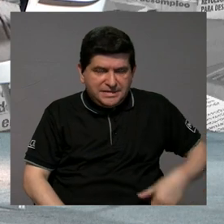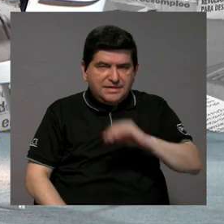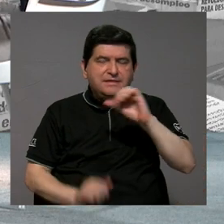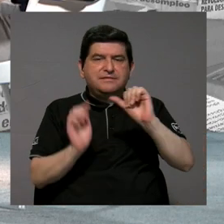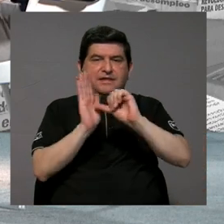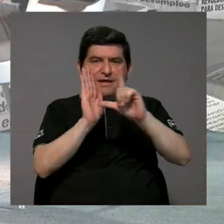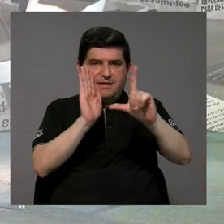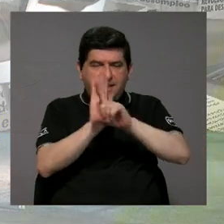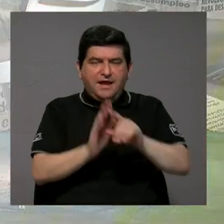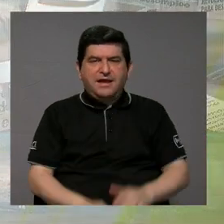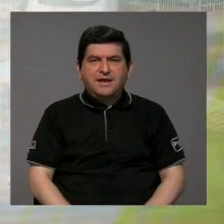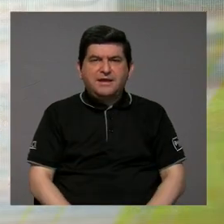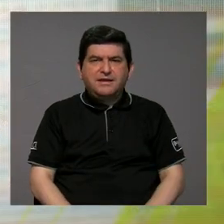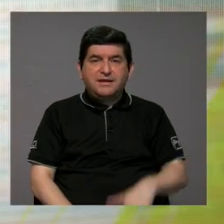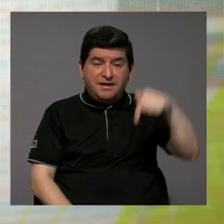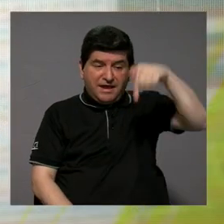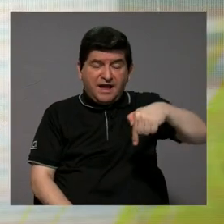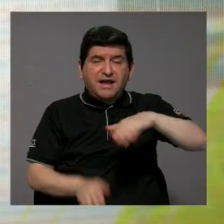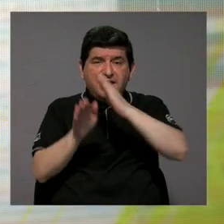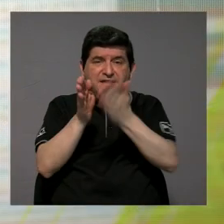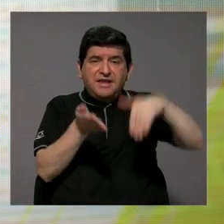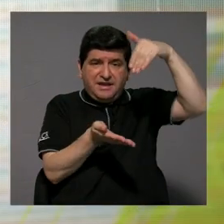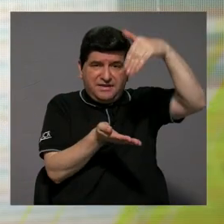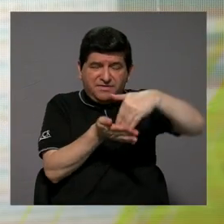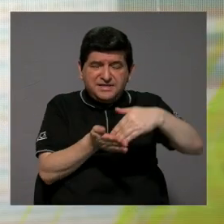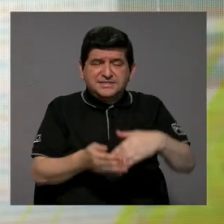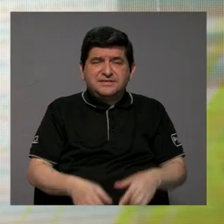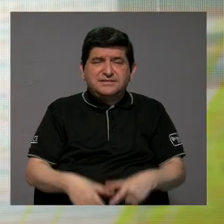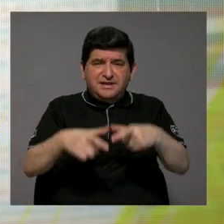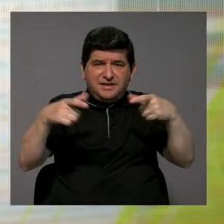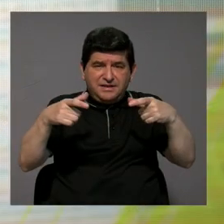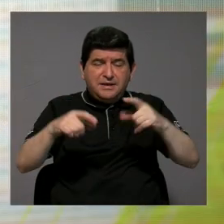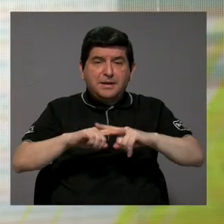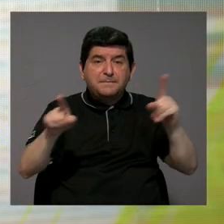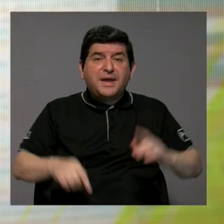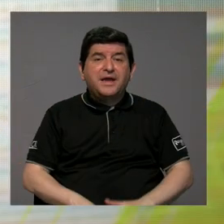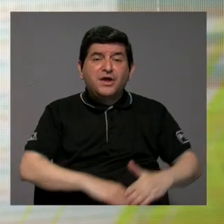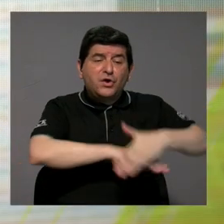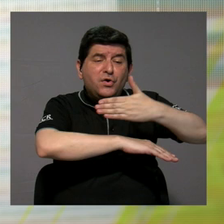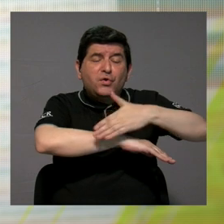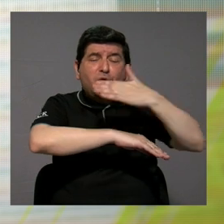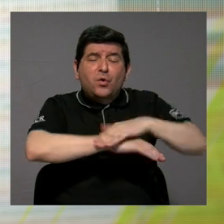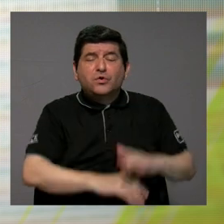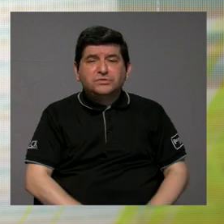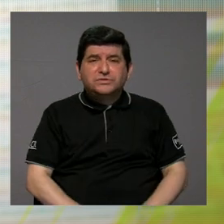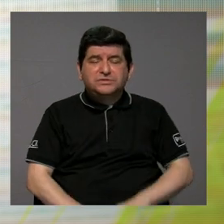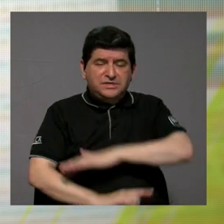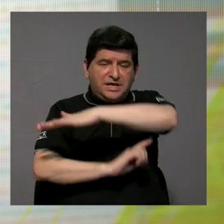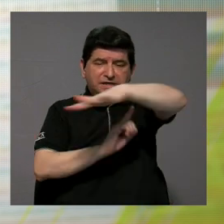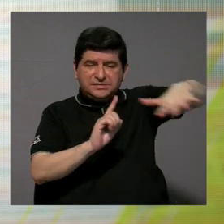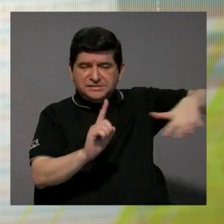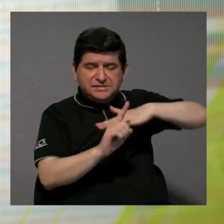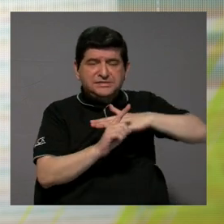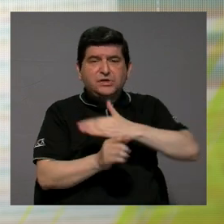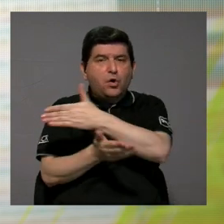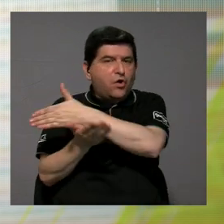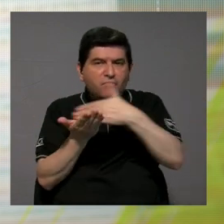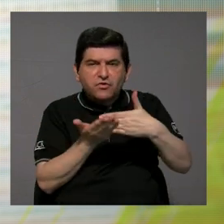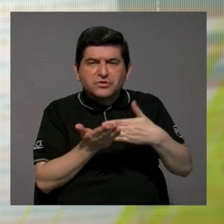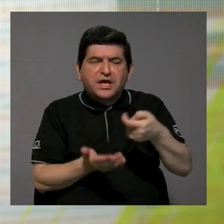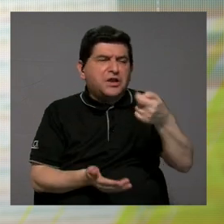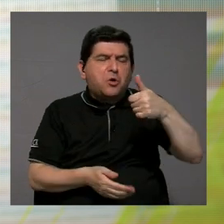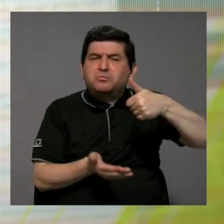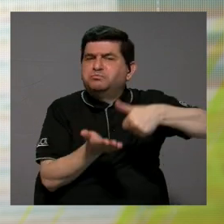y del Congreso, están concentrados aquí en el Valle Central. Pero la gente de las costas y de las periferias, de las zonas fronterizas,